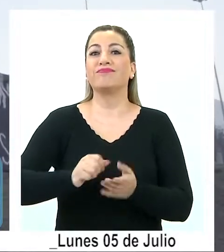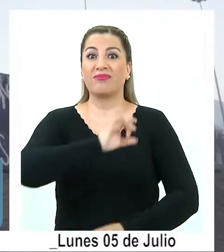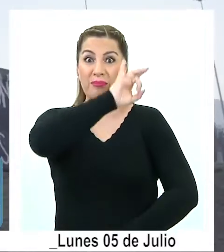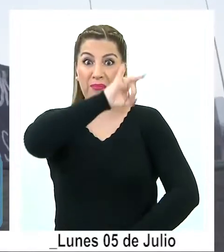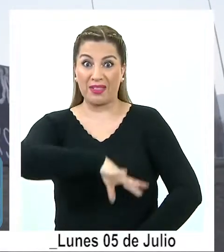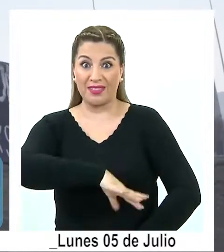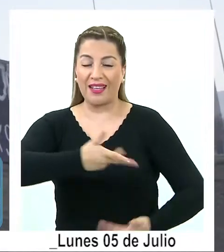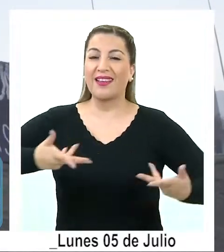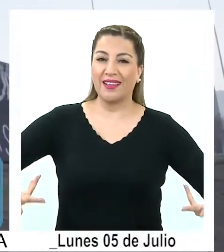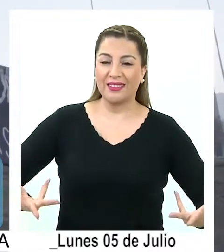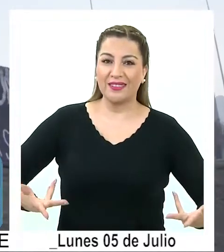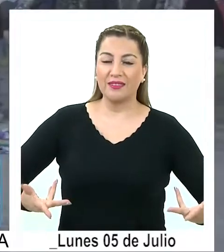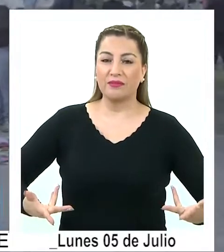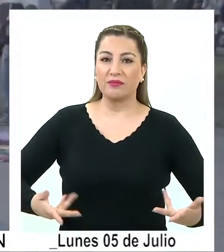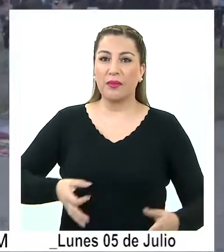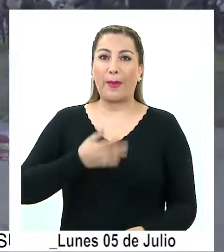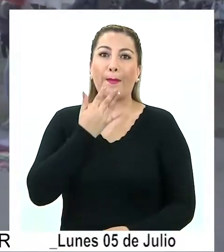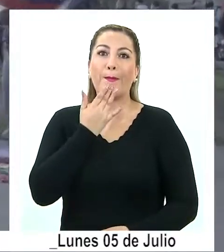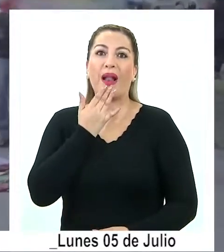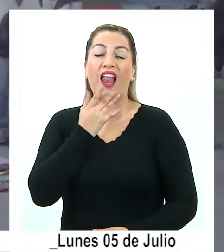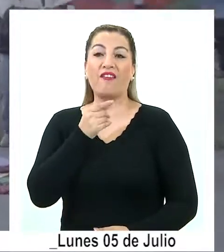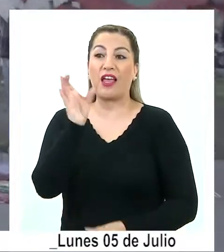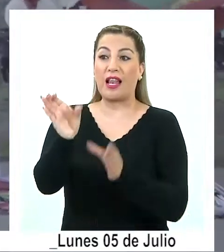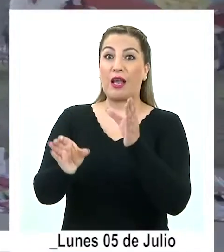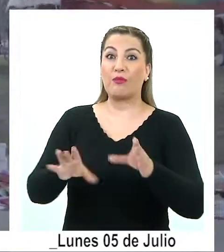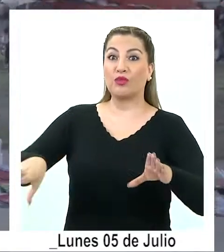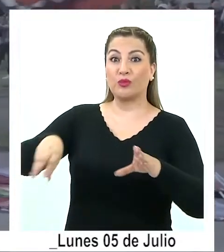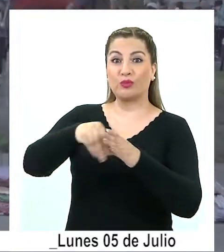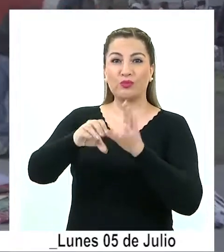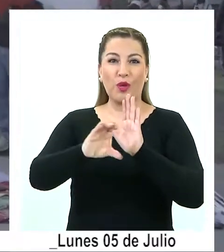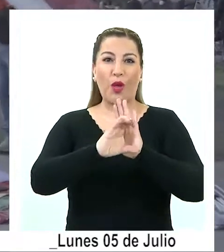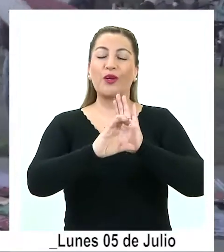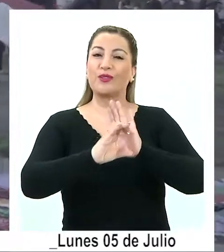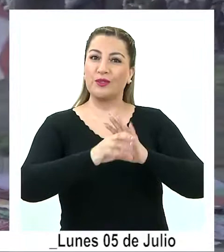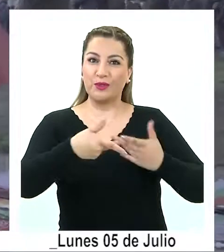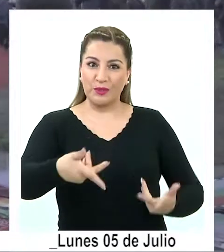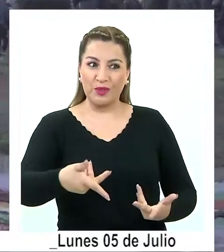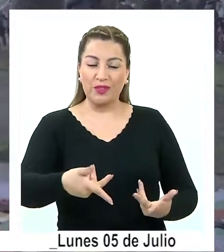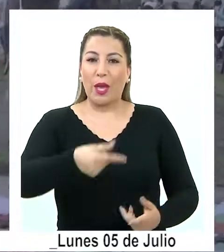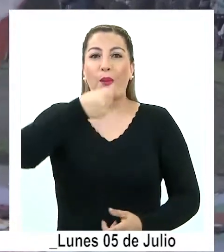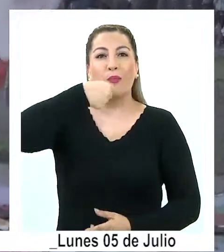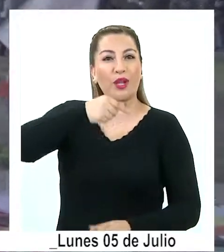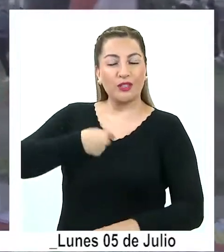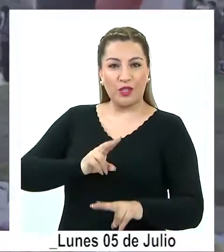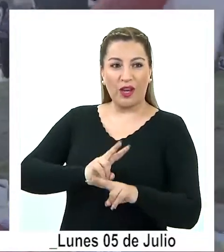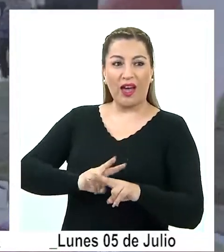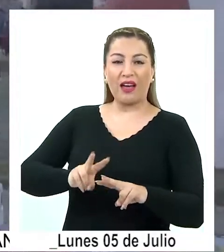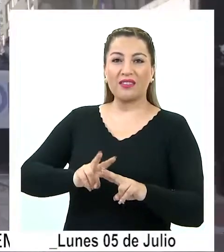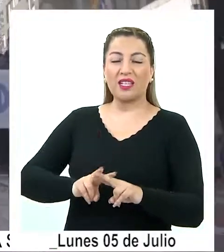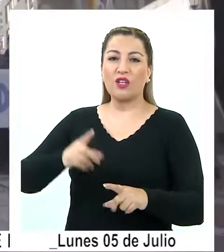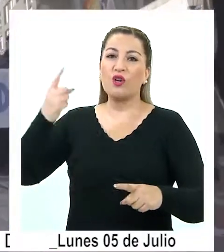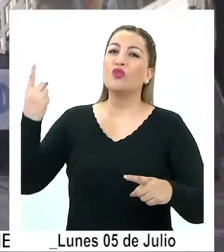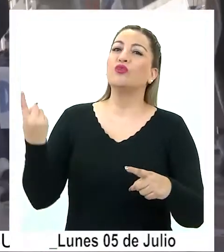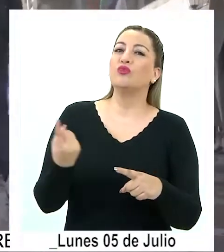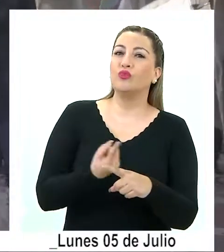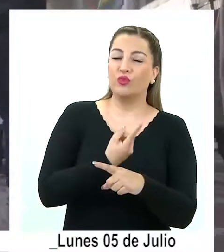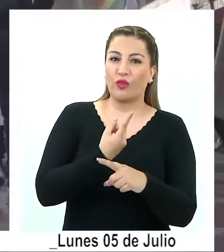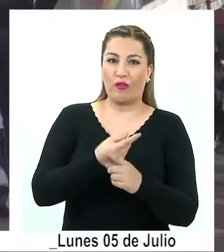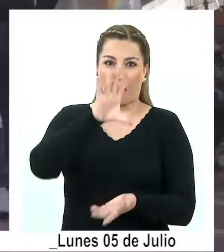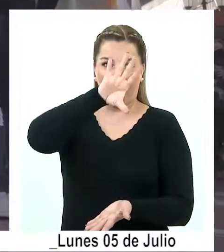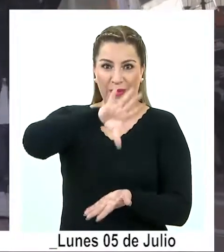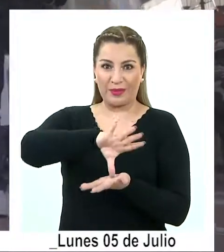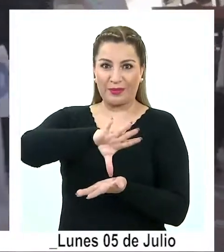Fundamental para Chile que, en palabras de los propios convencionales constituyentes, vendrá a refundar